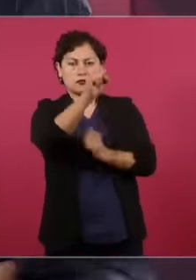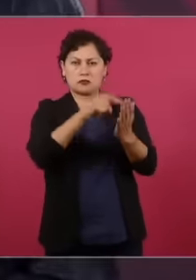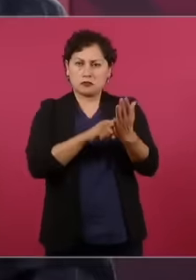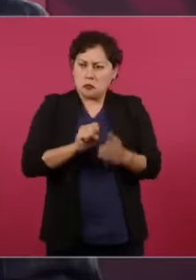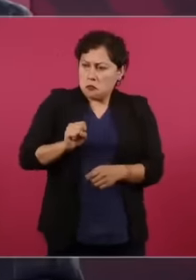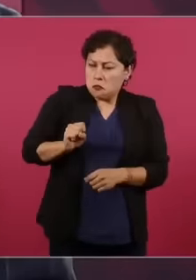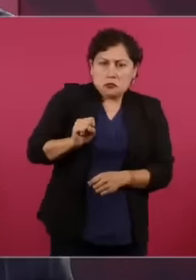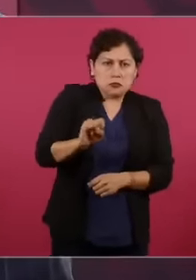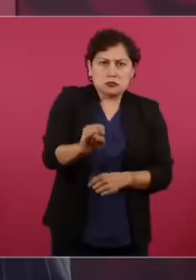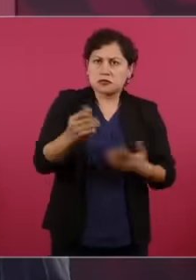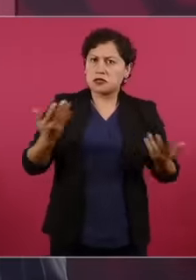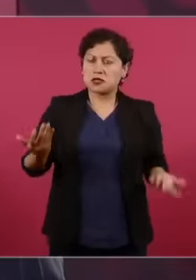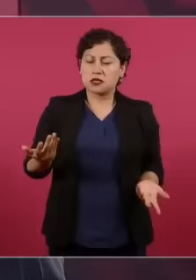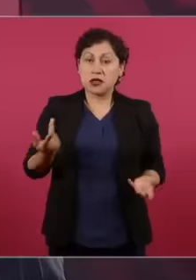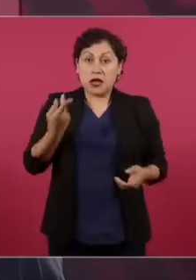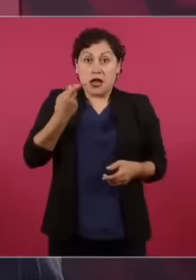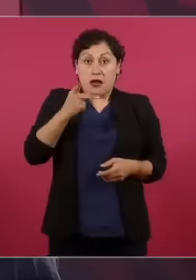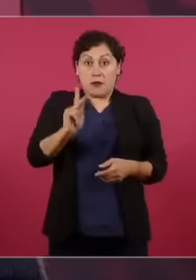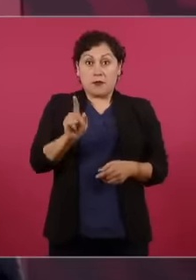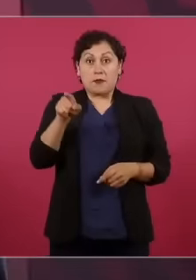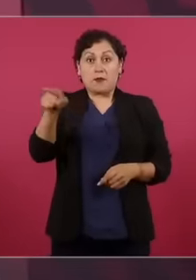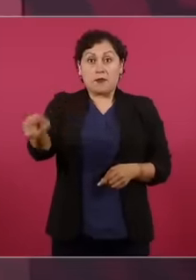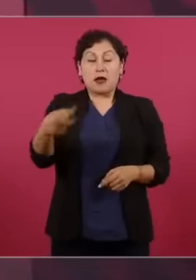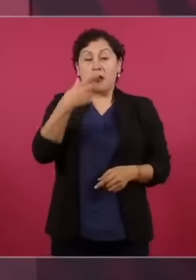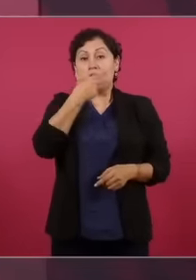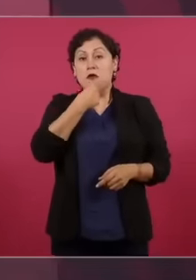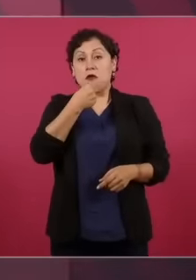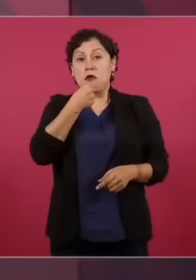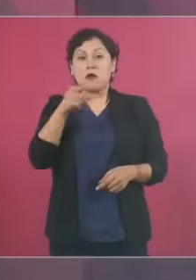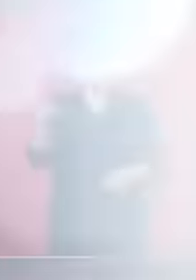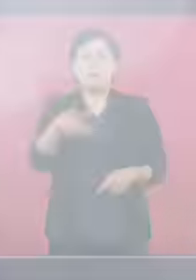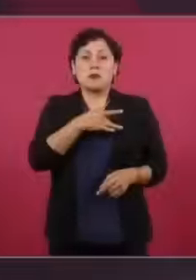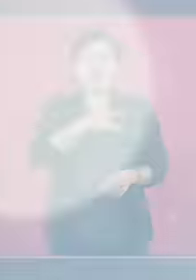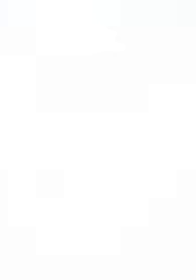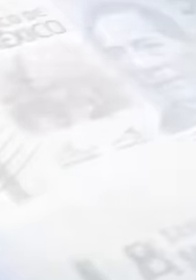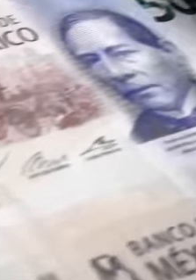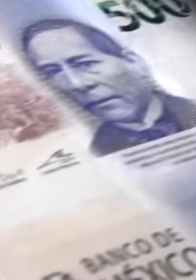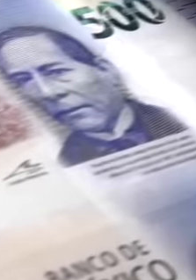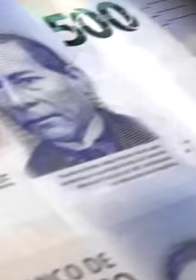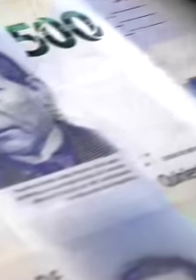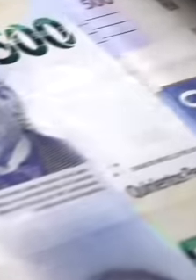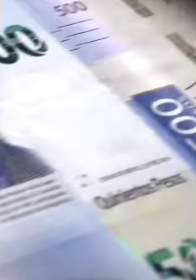pero siente que se le están afectando sus intereses.